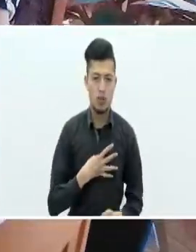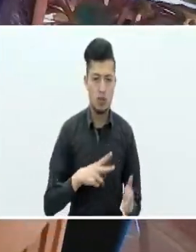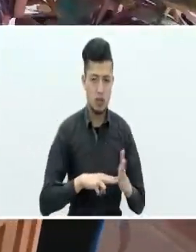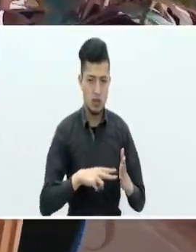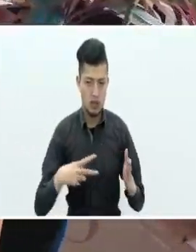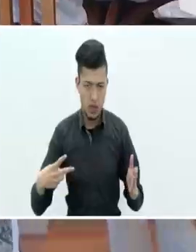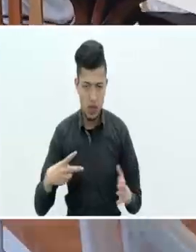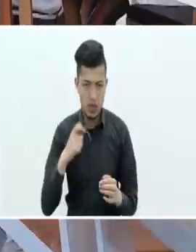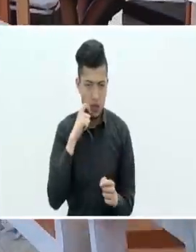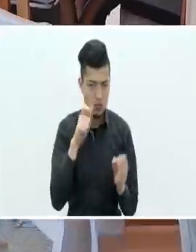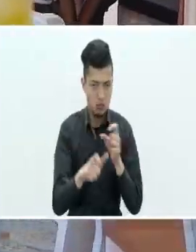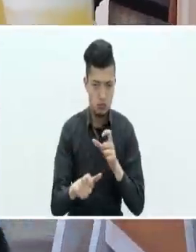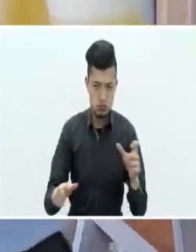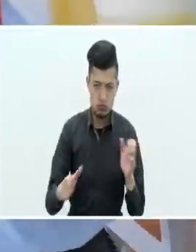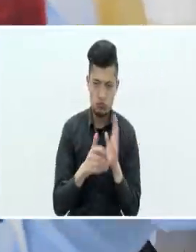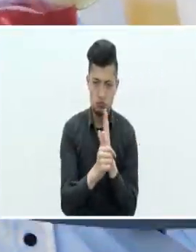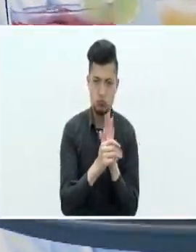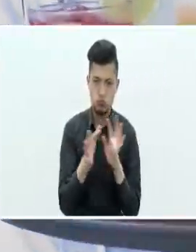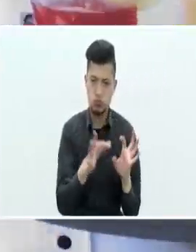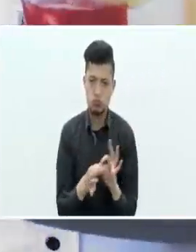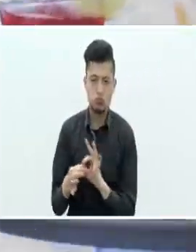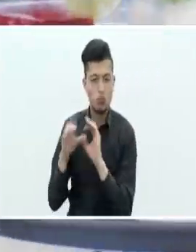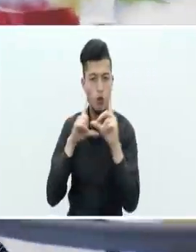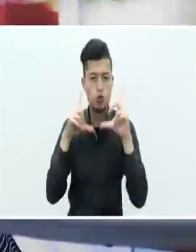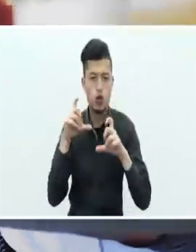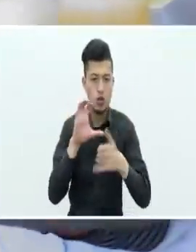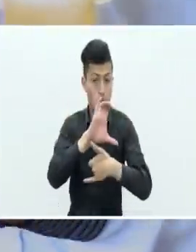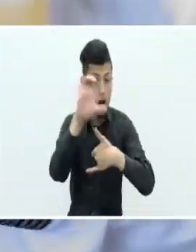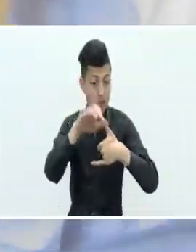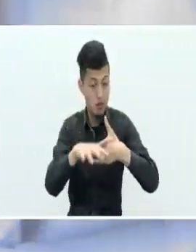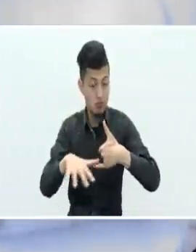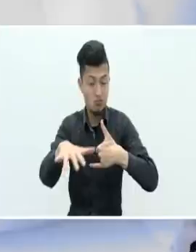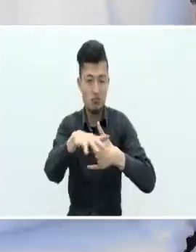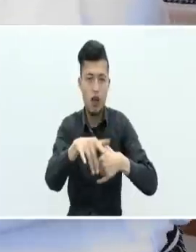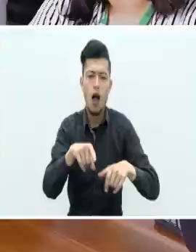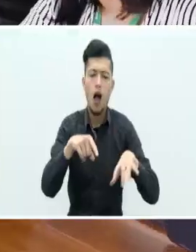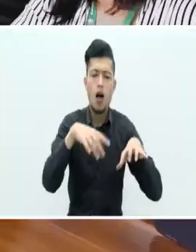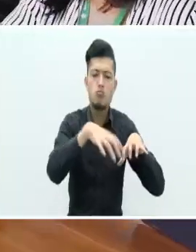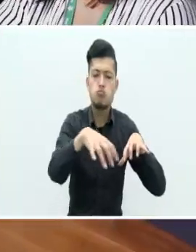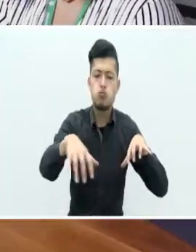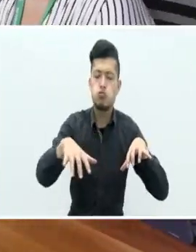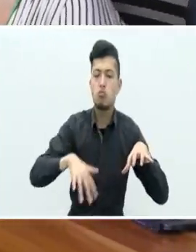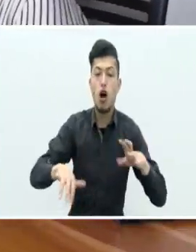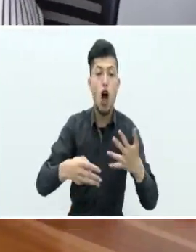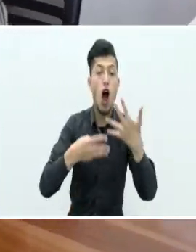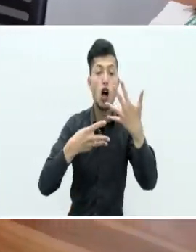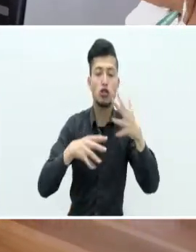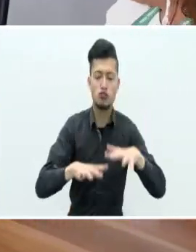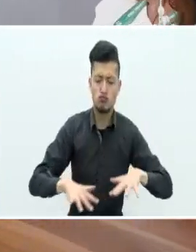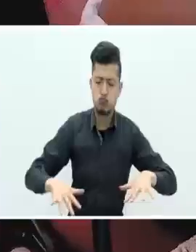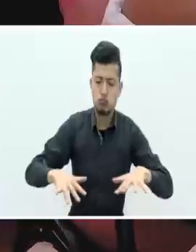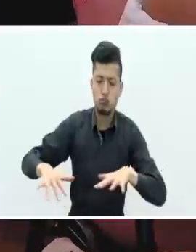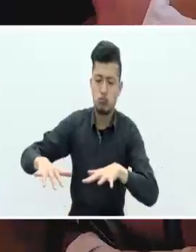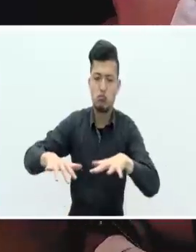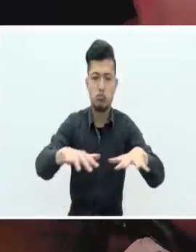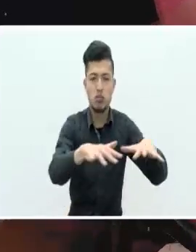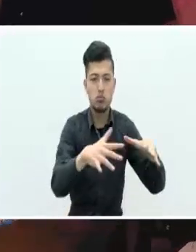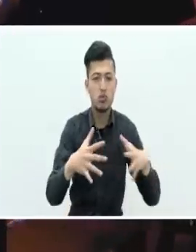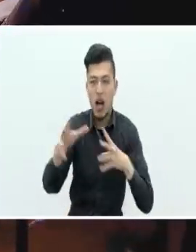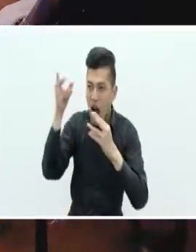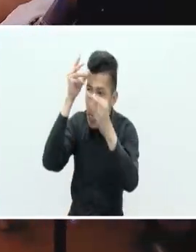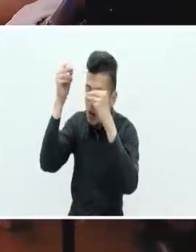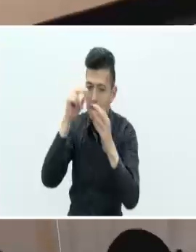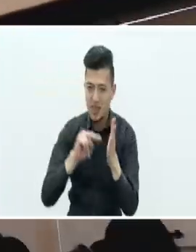vinculado al sector turístico de la región Caribe. Dotada con ocho ambientes especializados, es el lugar ideal para aprender las